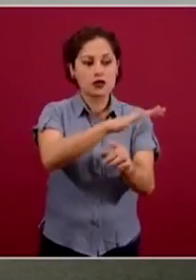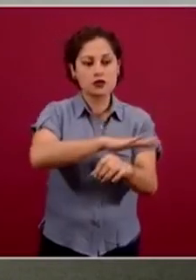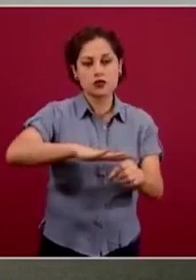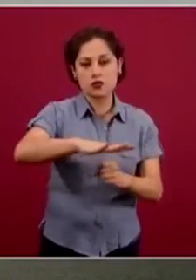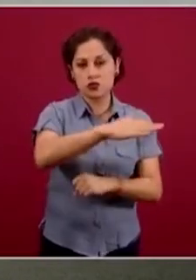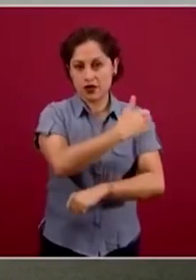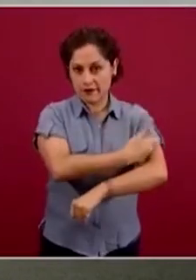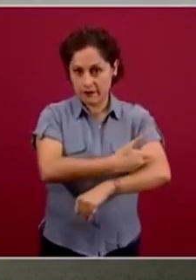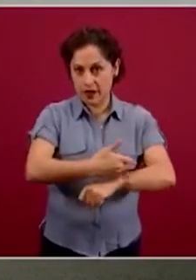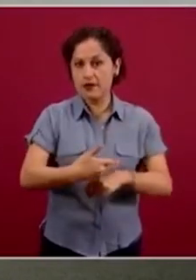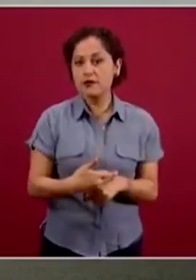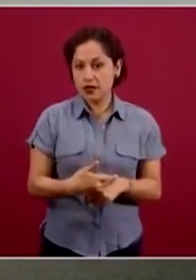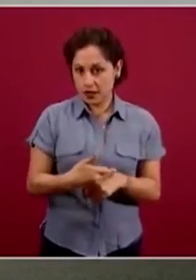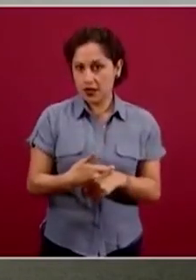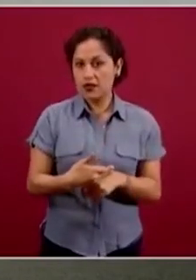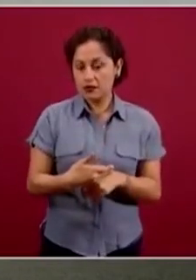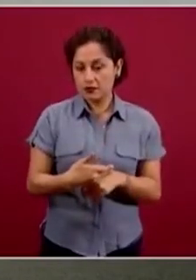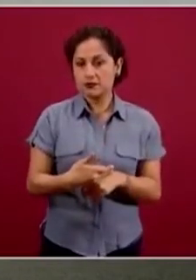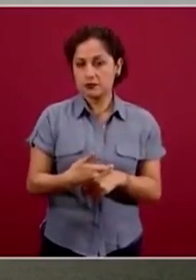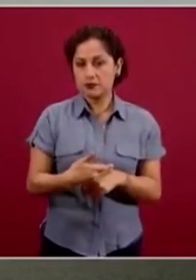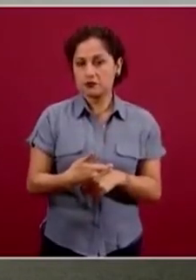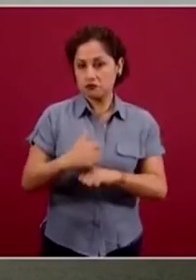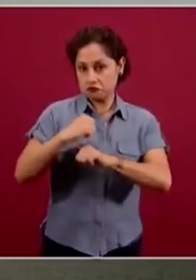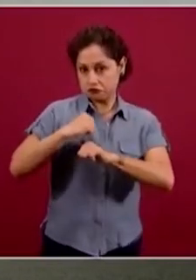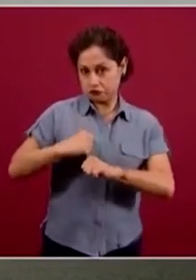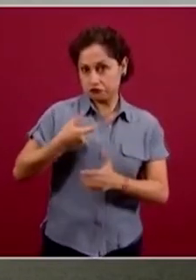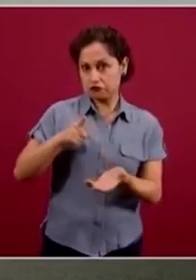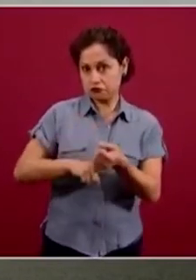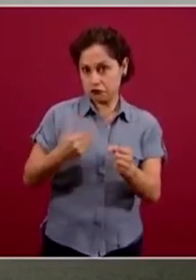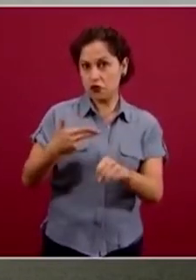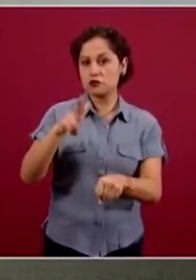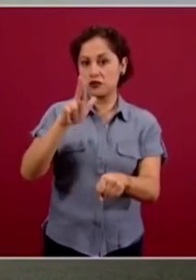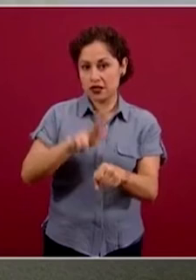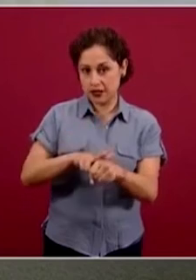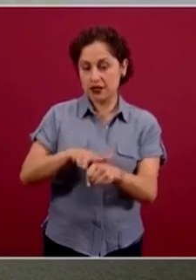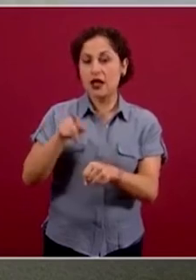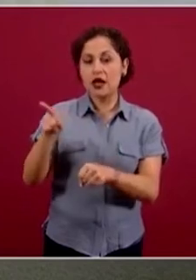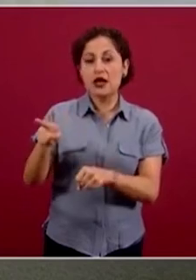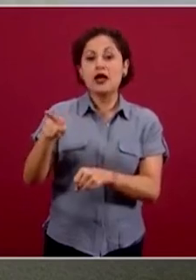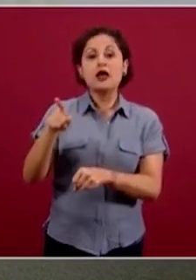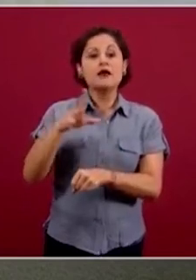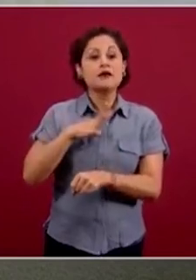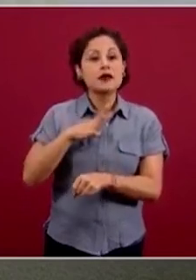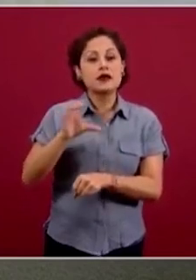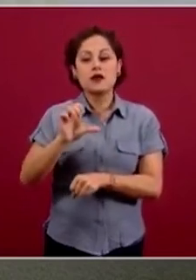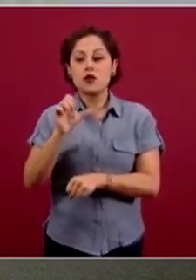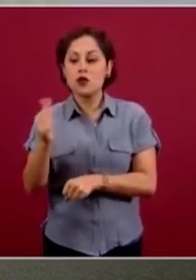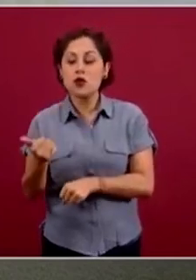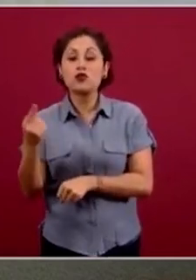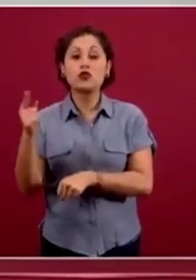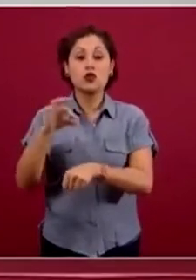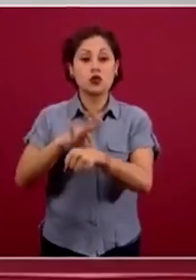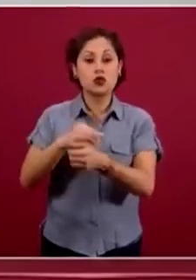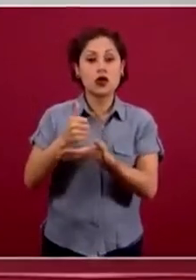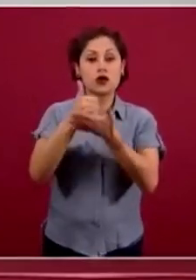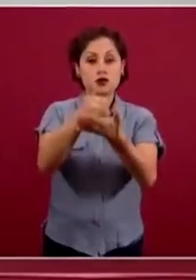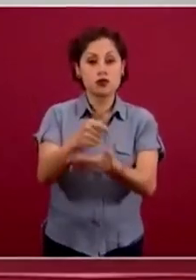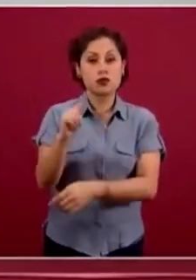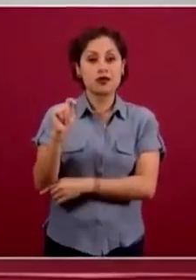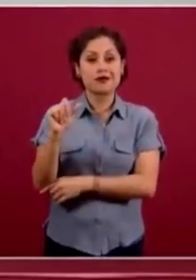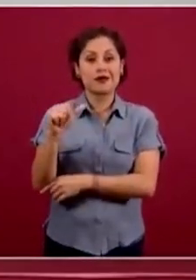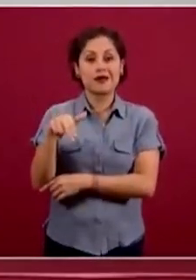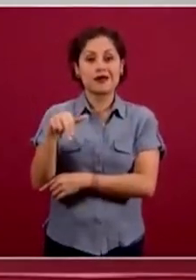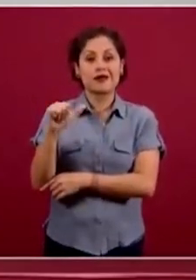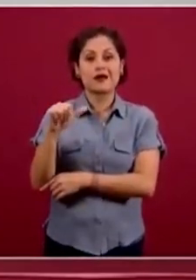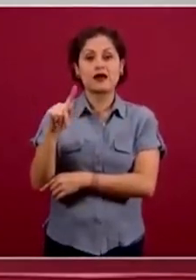existiese también de los equipos de tanatología. Debe de ser un enfoque que esté centrado en las personas,